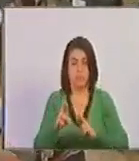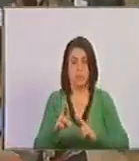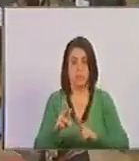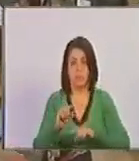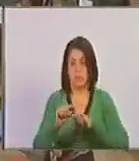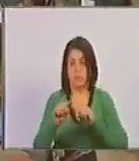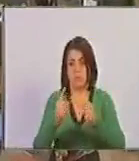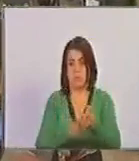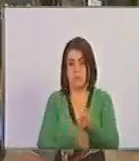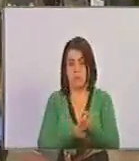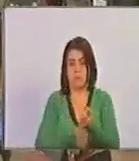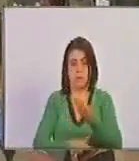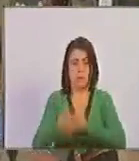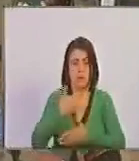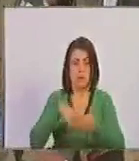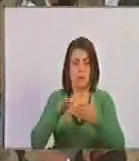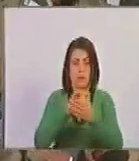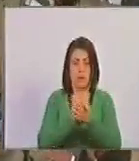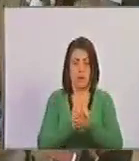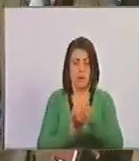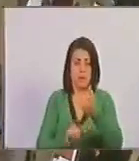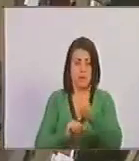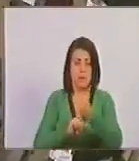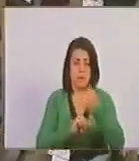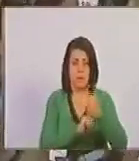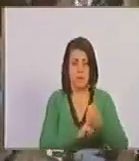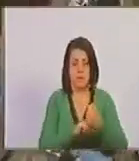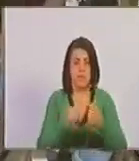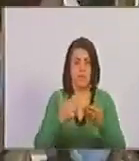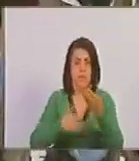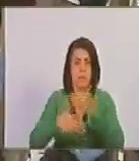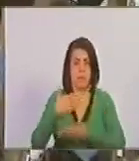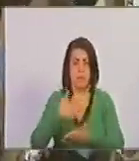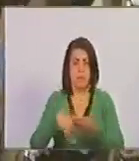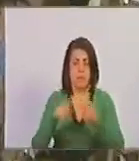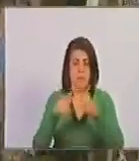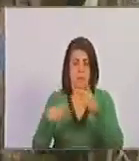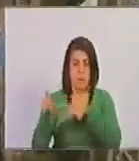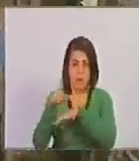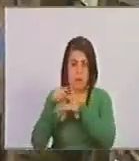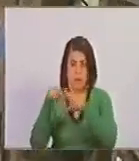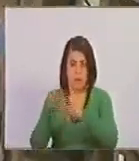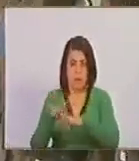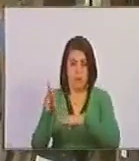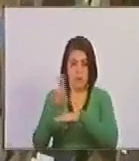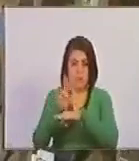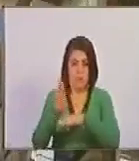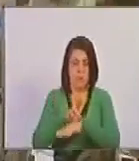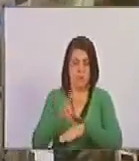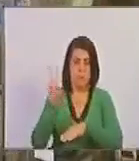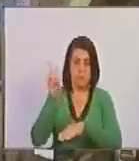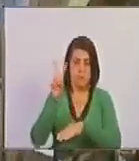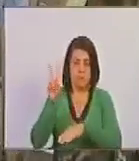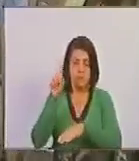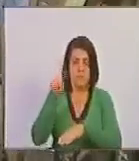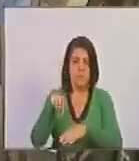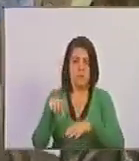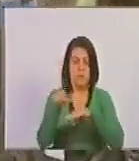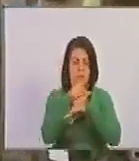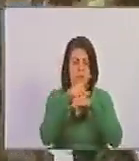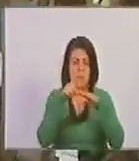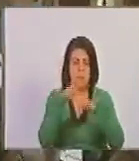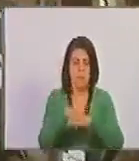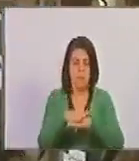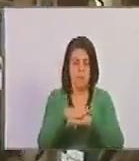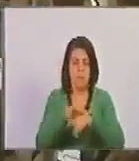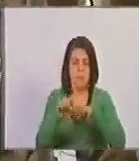hermandad, amistad, solidaridad, recíproca entre el gobierno de la República Bolivariana de Venezuela y